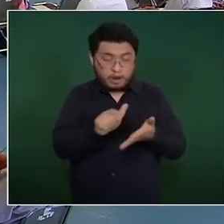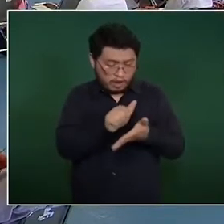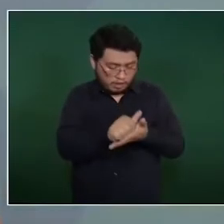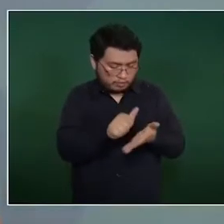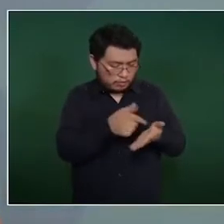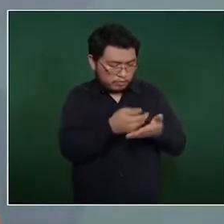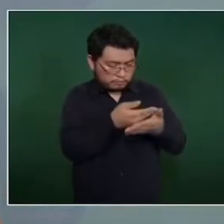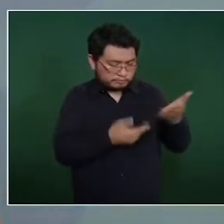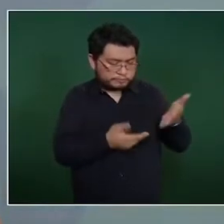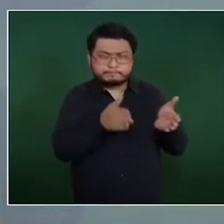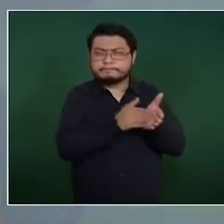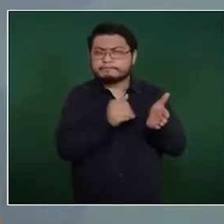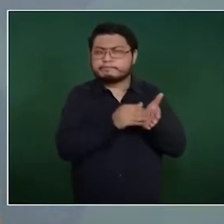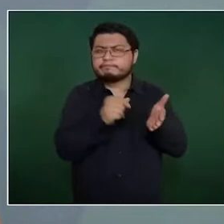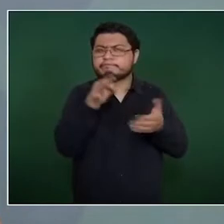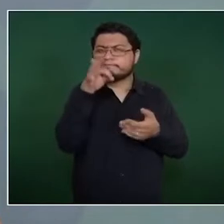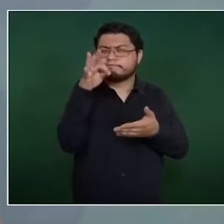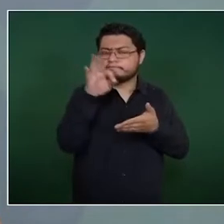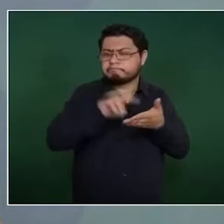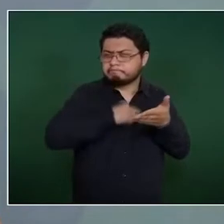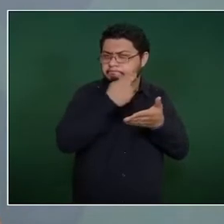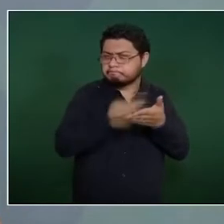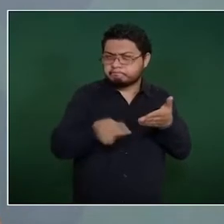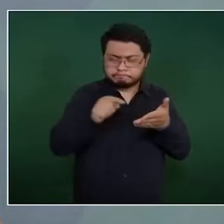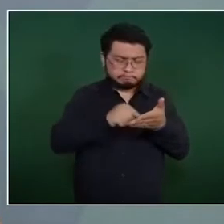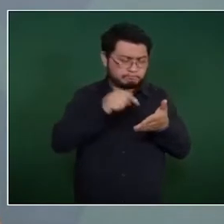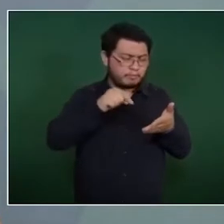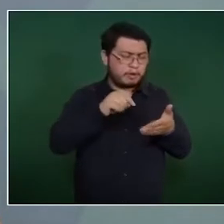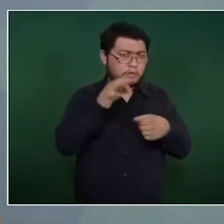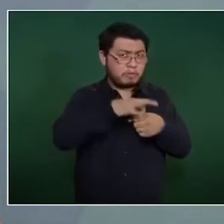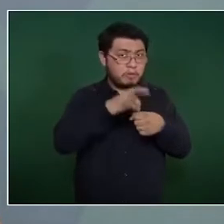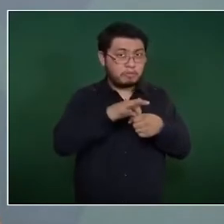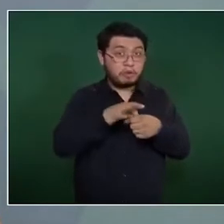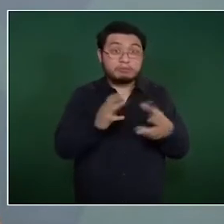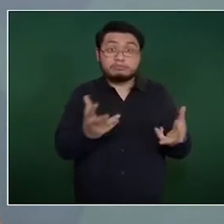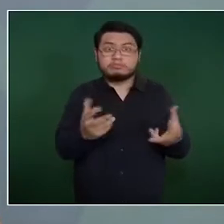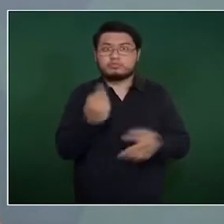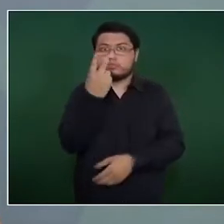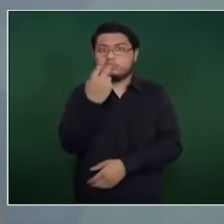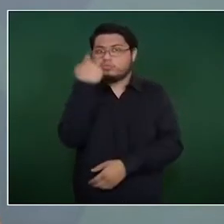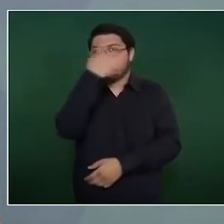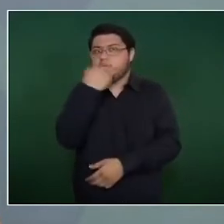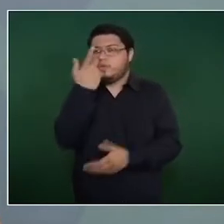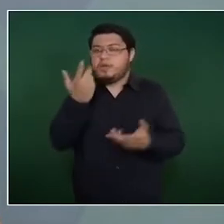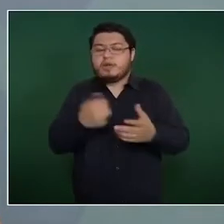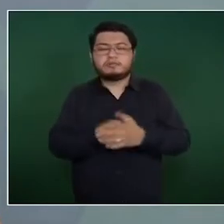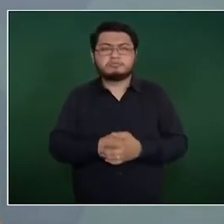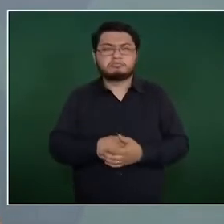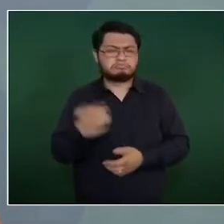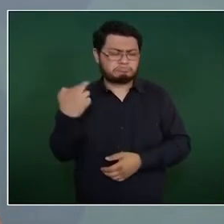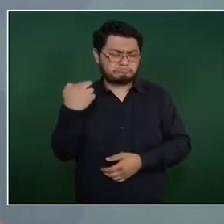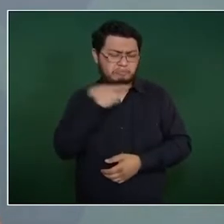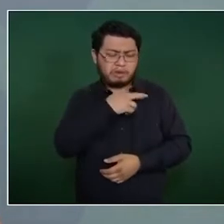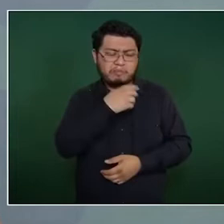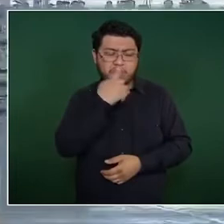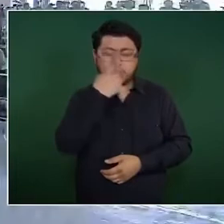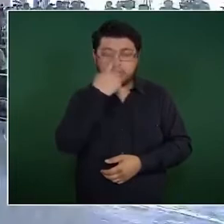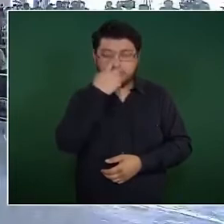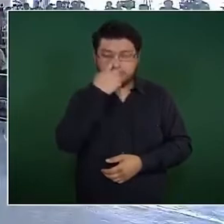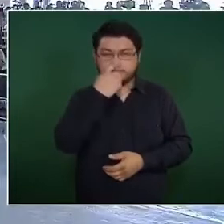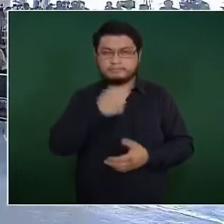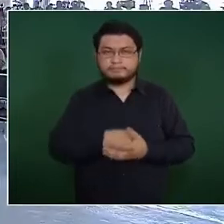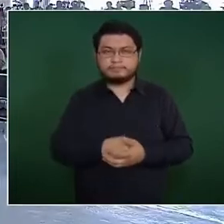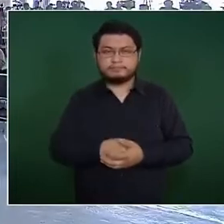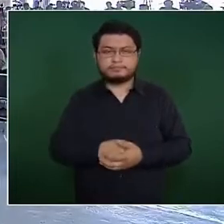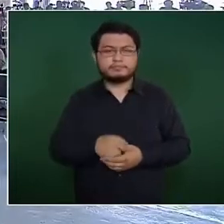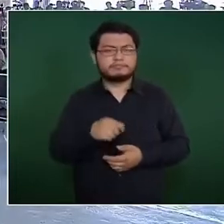ya en votación completa, en dos horas, después de